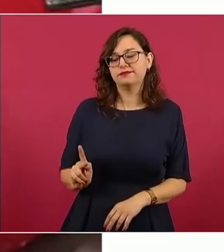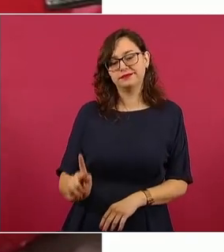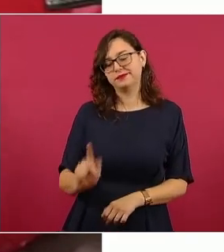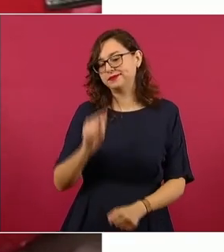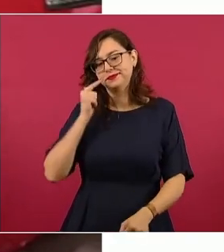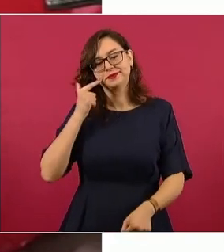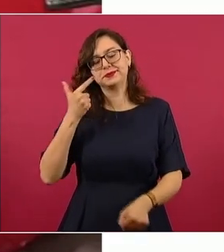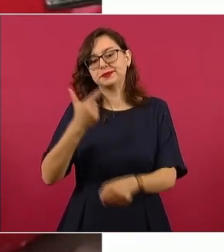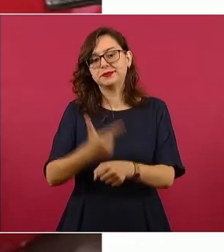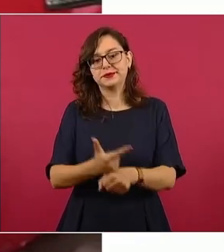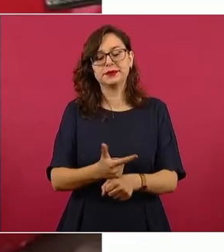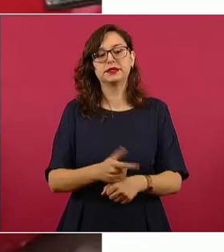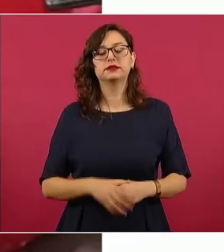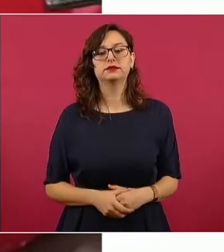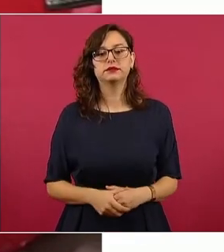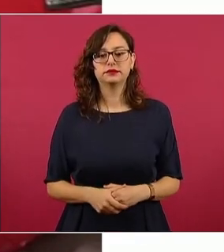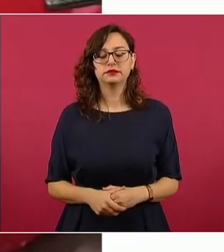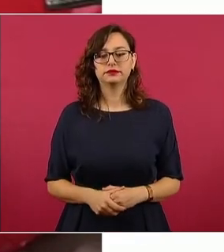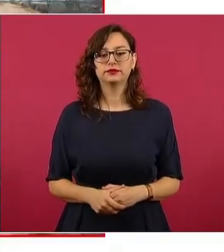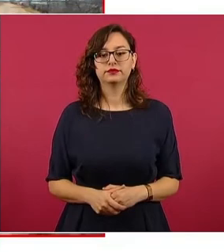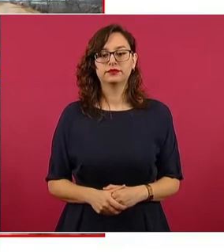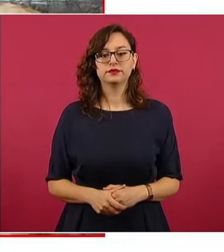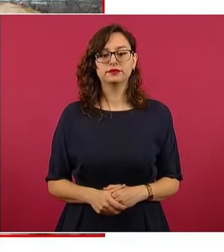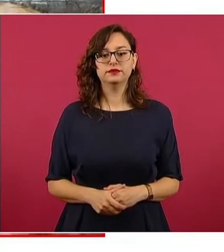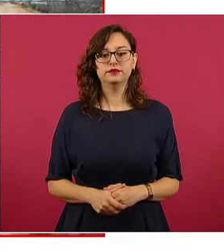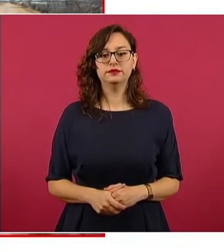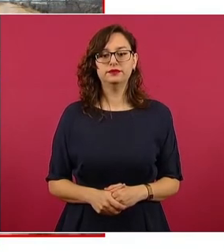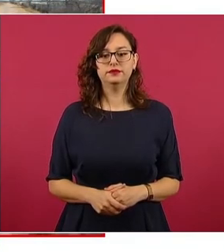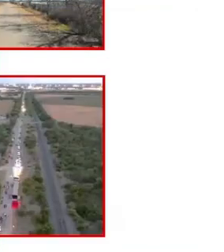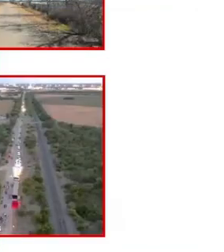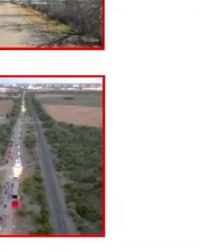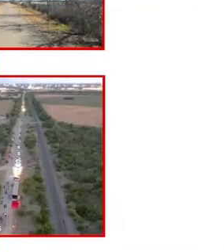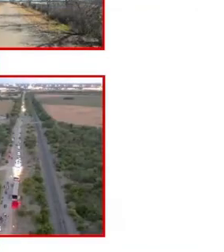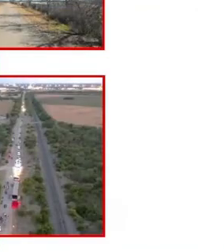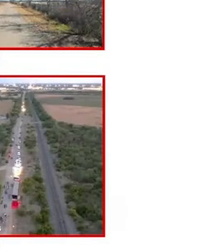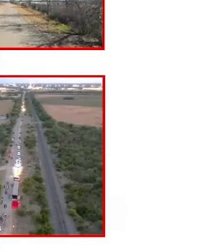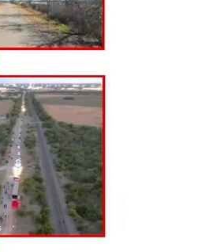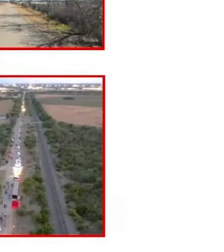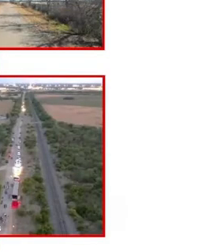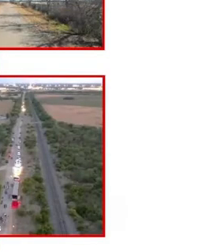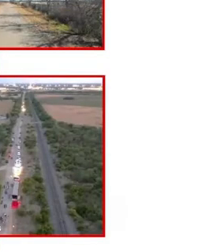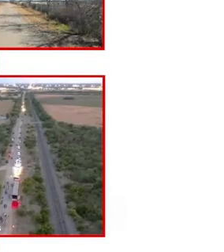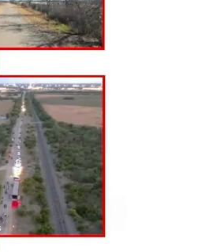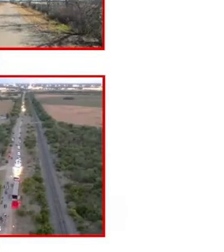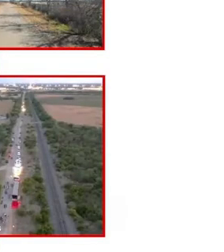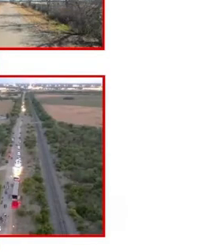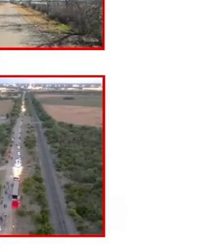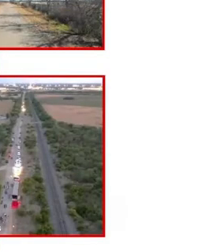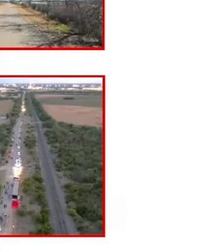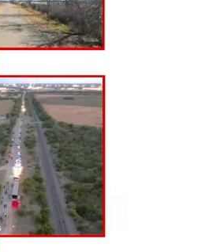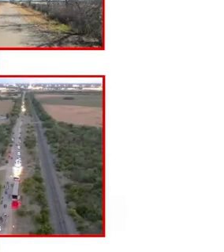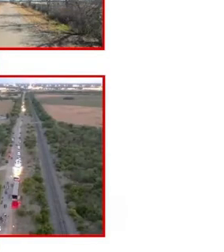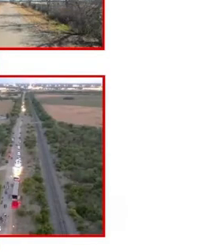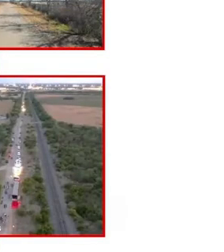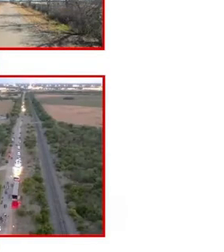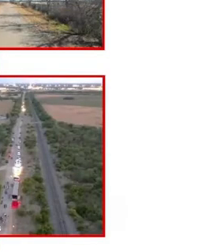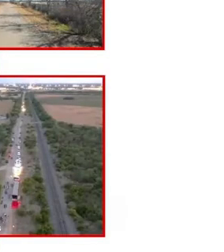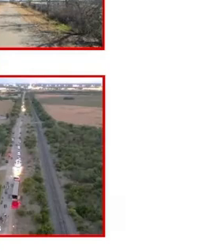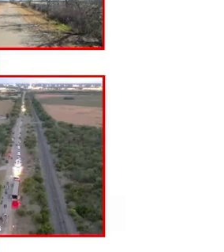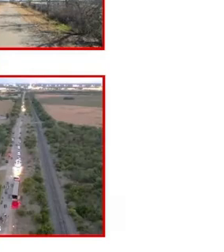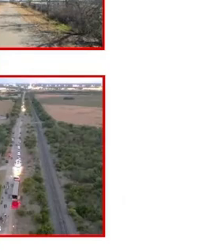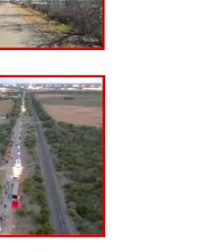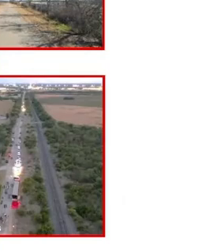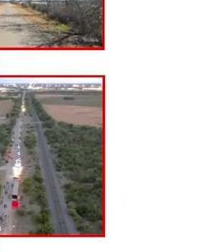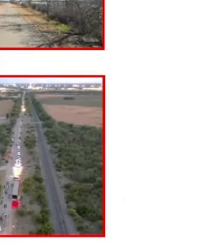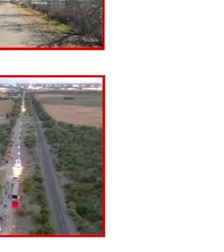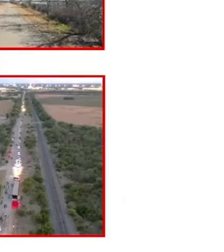esta es la movilidad del vehículo, estamos acá tomando como referencia Nuevo Laredo, México y Nuevo Laredo, Estados Unidos,